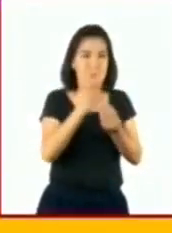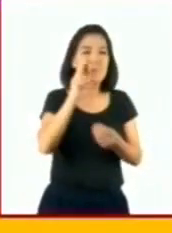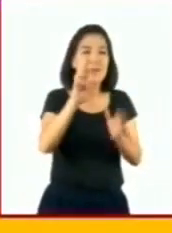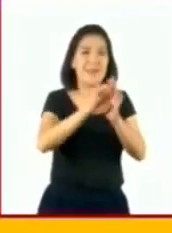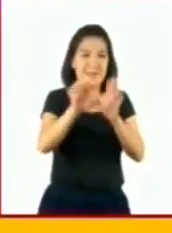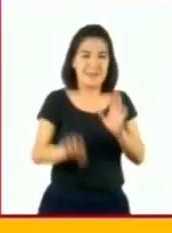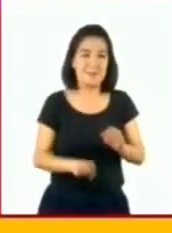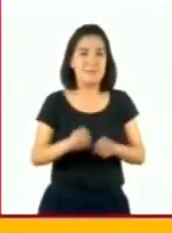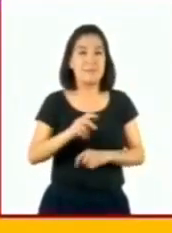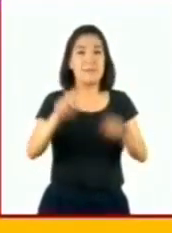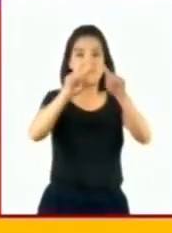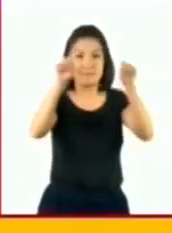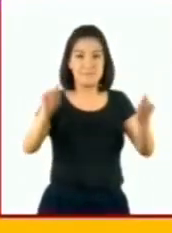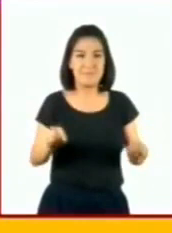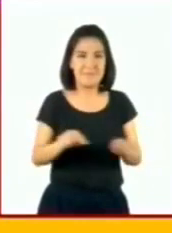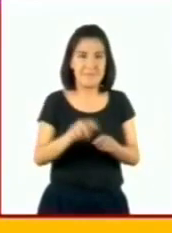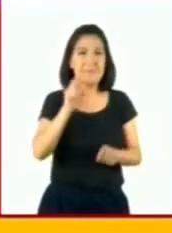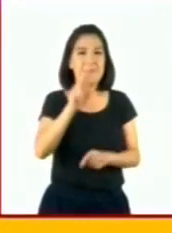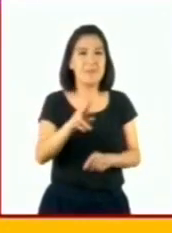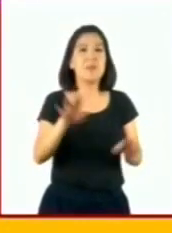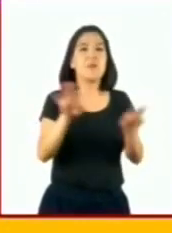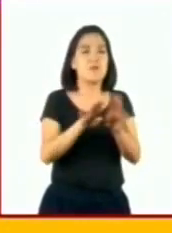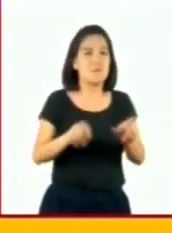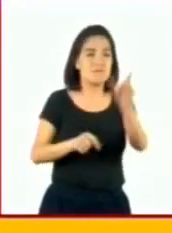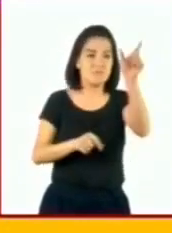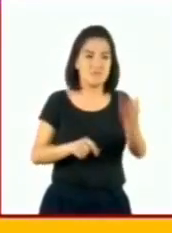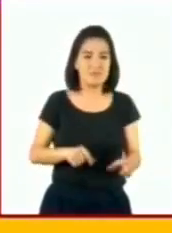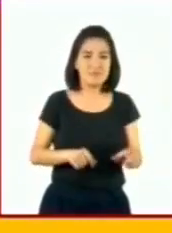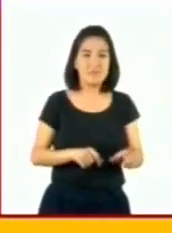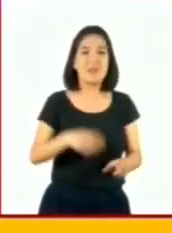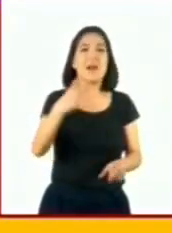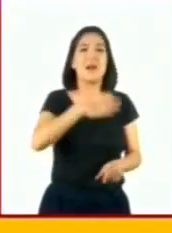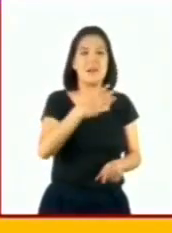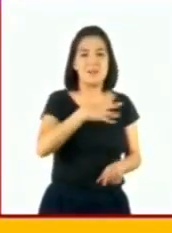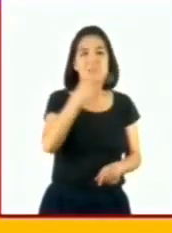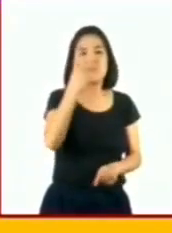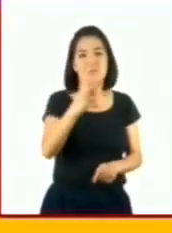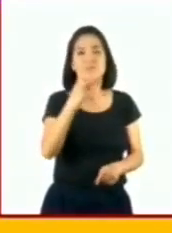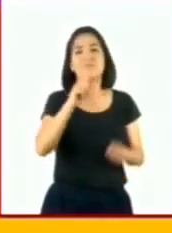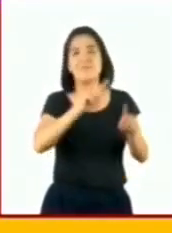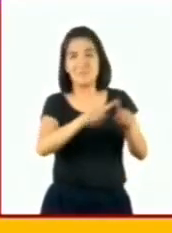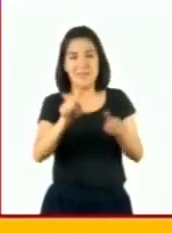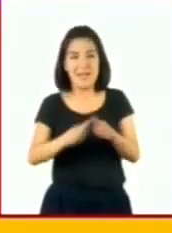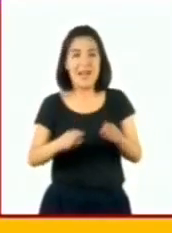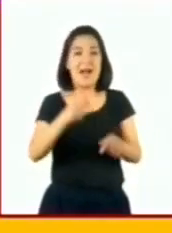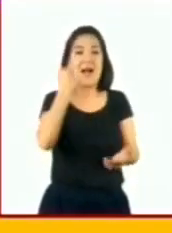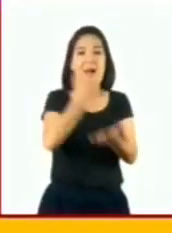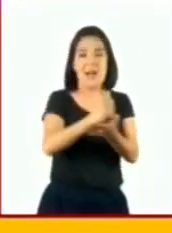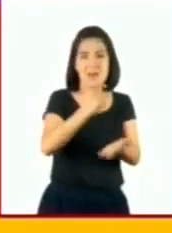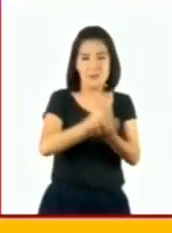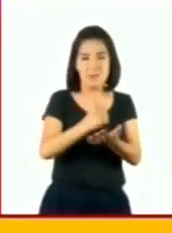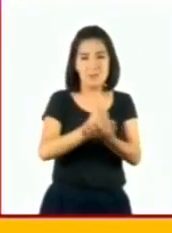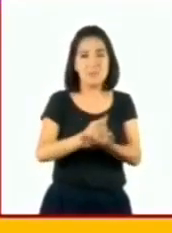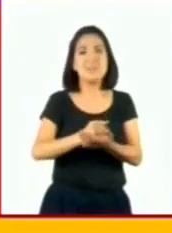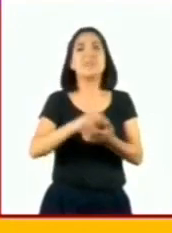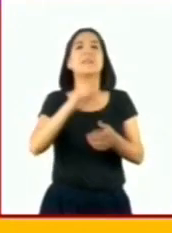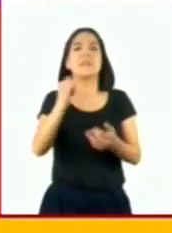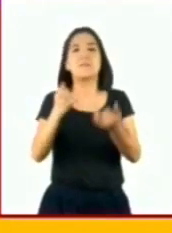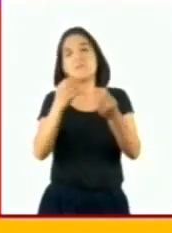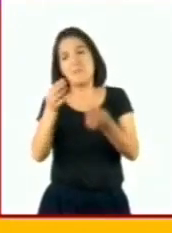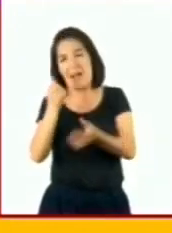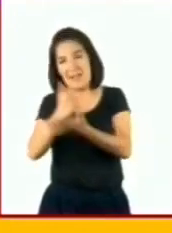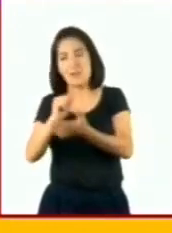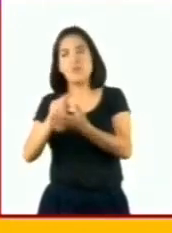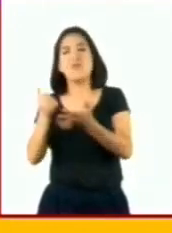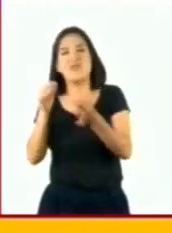En esta tabla se muestra la composición nutricional de dos productos, el arroz integral y el refinado. Como